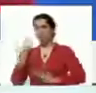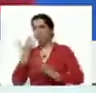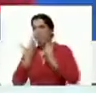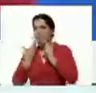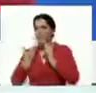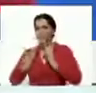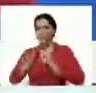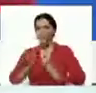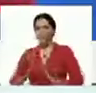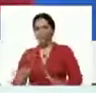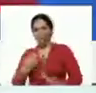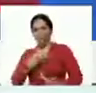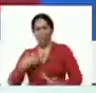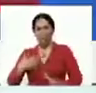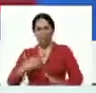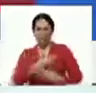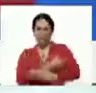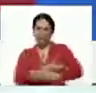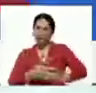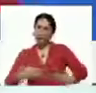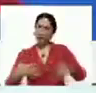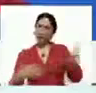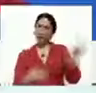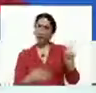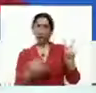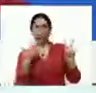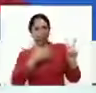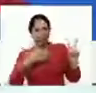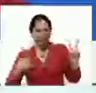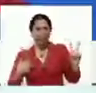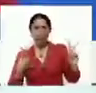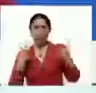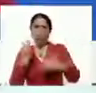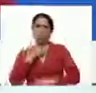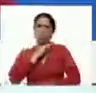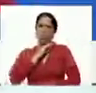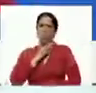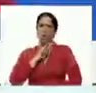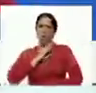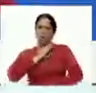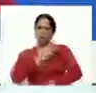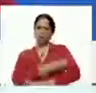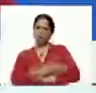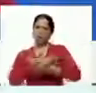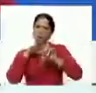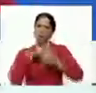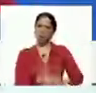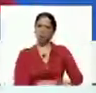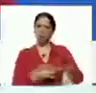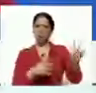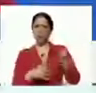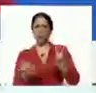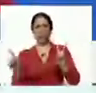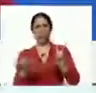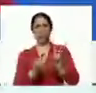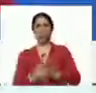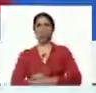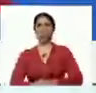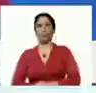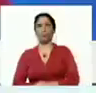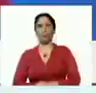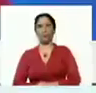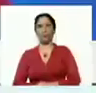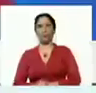Quieren sangre en Venezuela. Quieren que la pandemia se apodere del país. Y no, no.